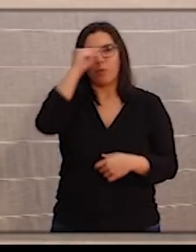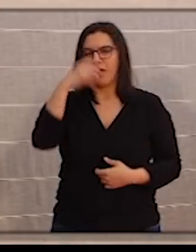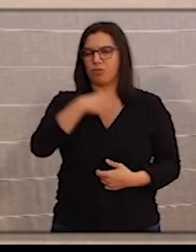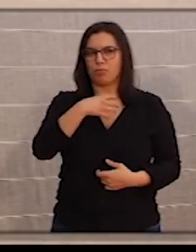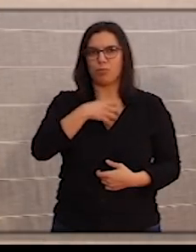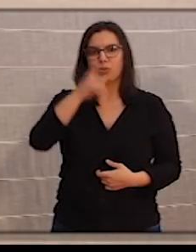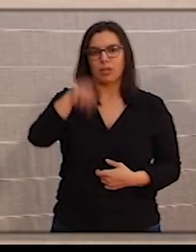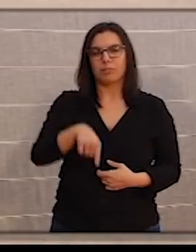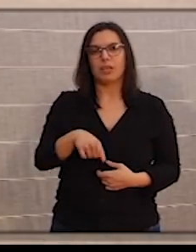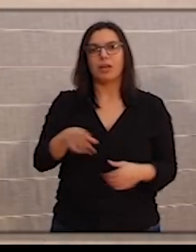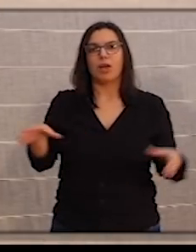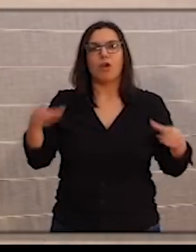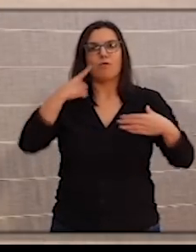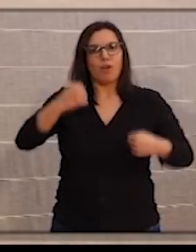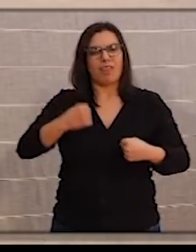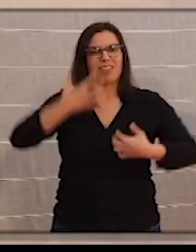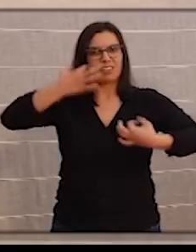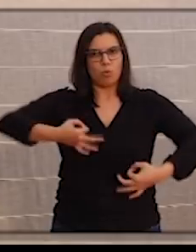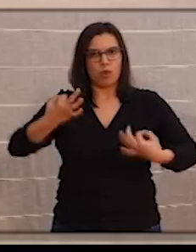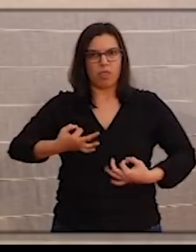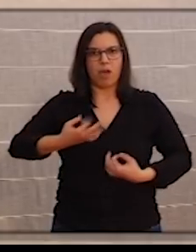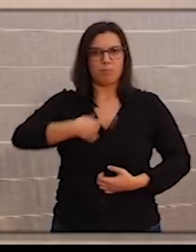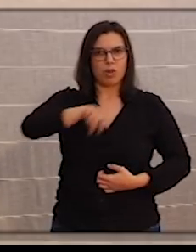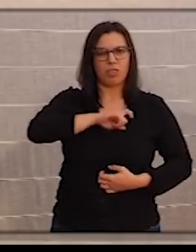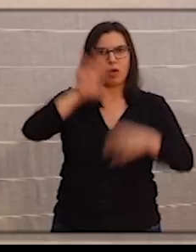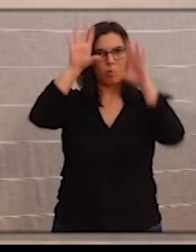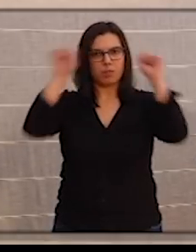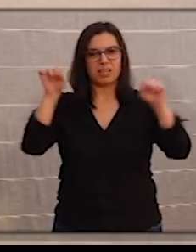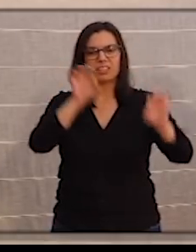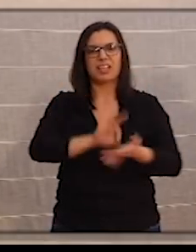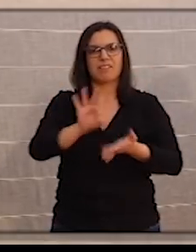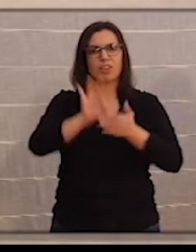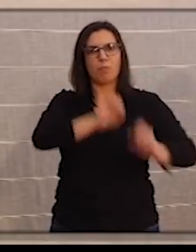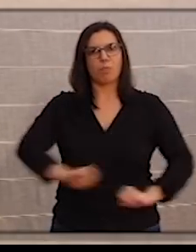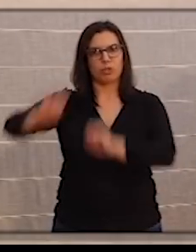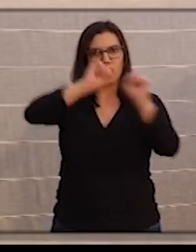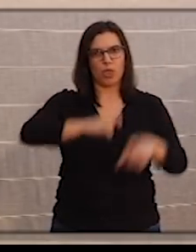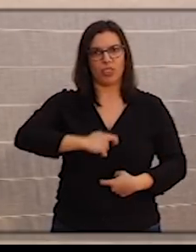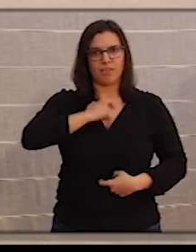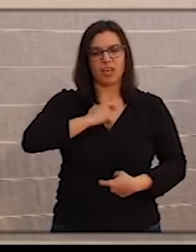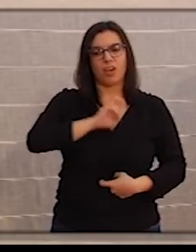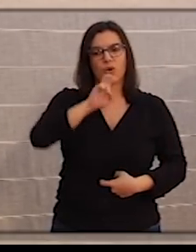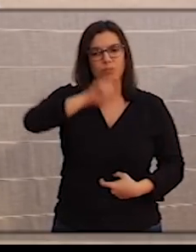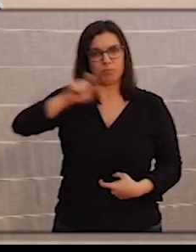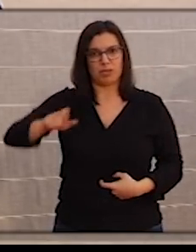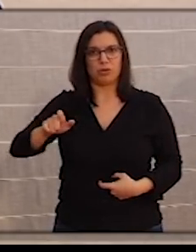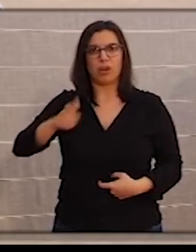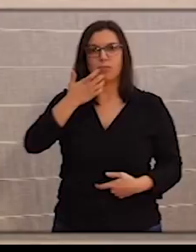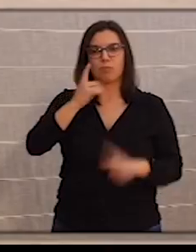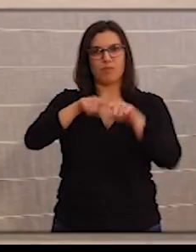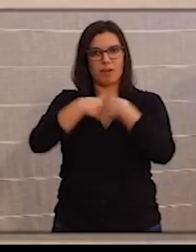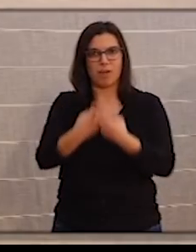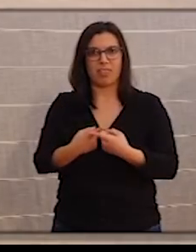de los cuerpos y fuerzas de seguridad, de los servicios de protección civil, de otro personal como las